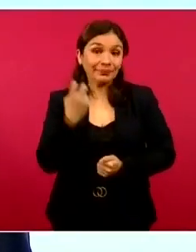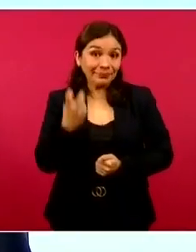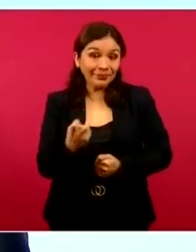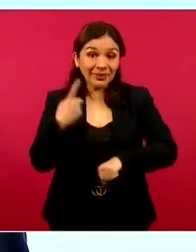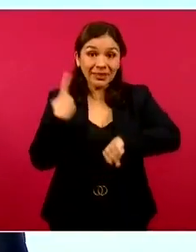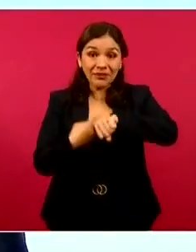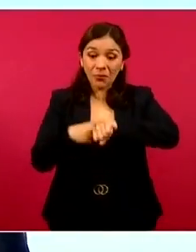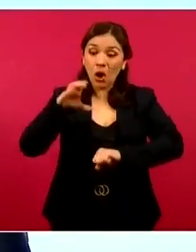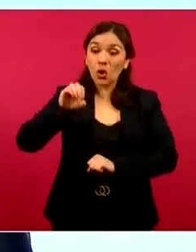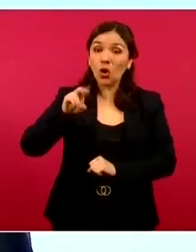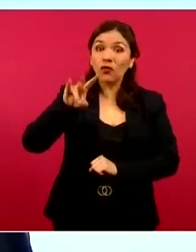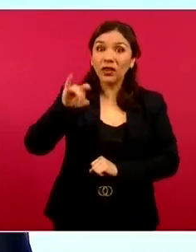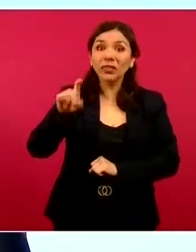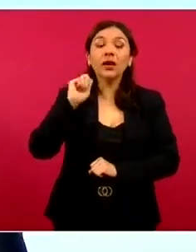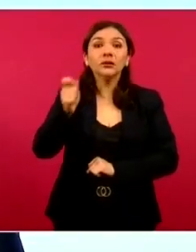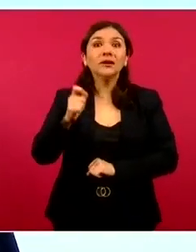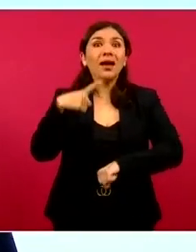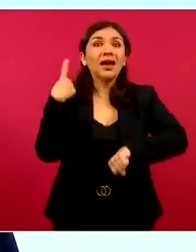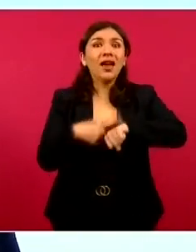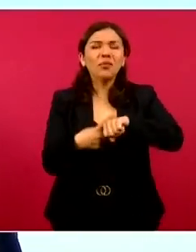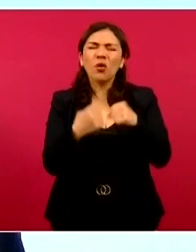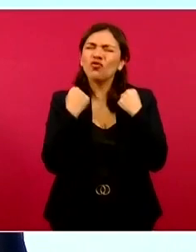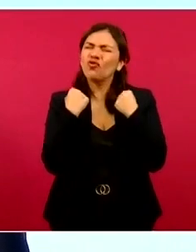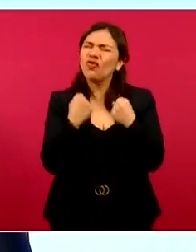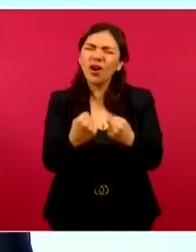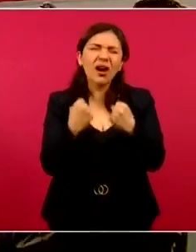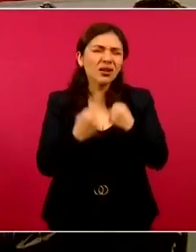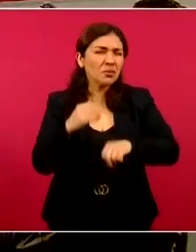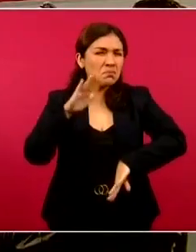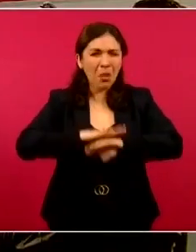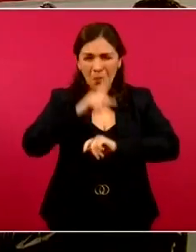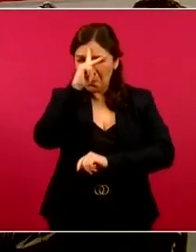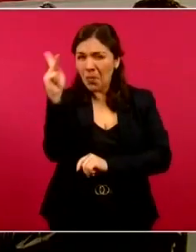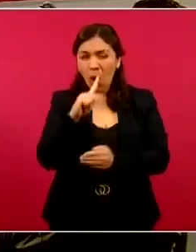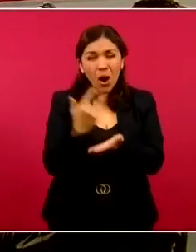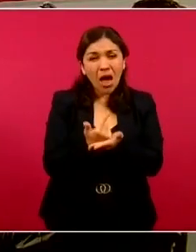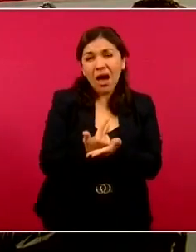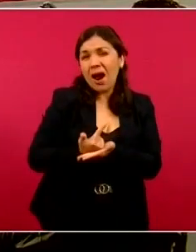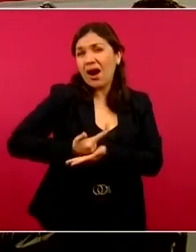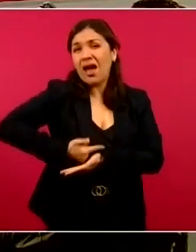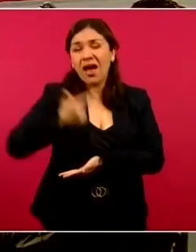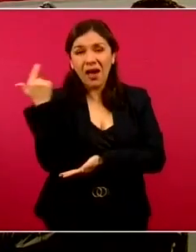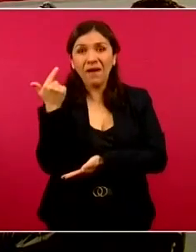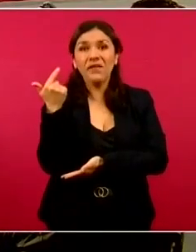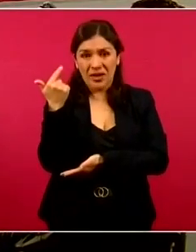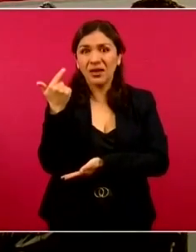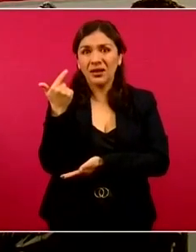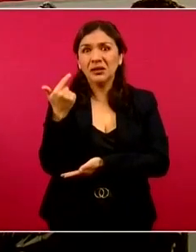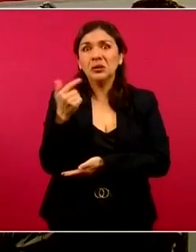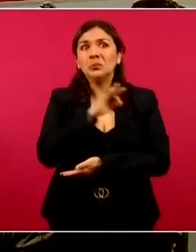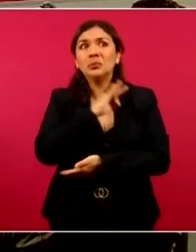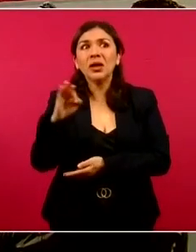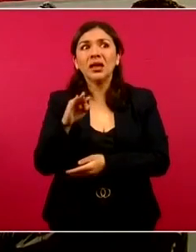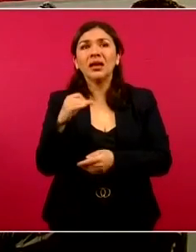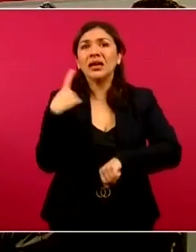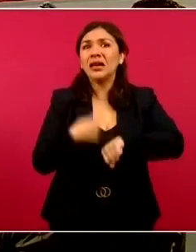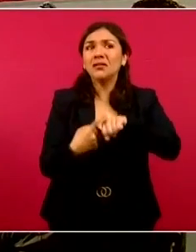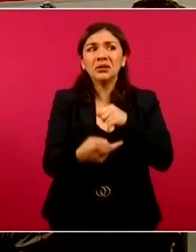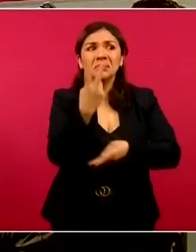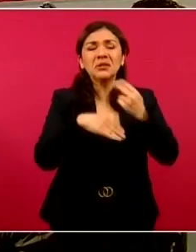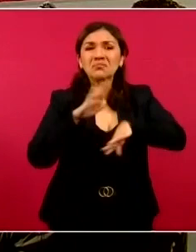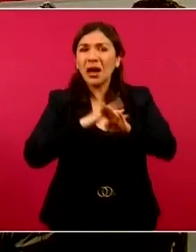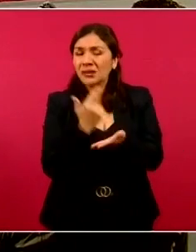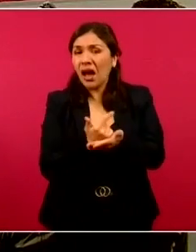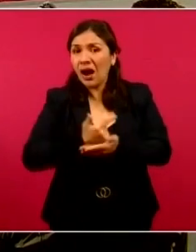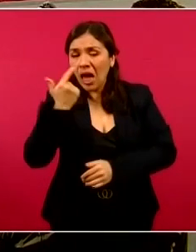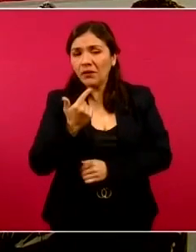pasó de ser una enfermedad intensamente grave o intensamente causante de enfermedad grave a